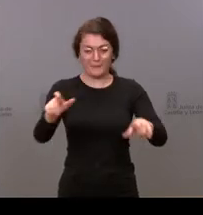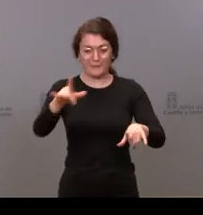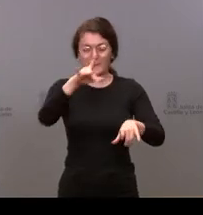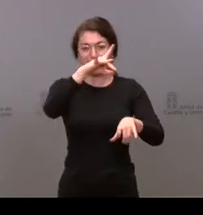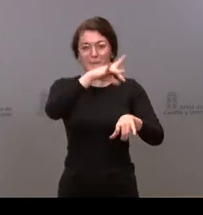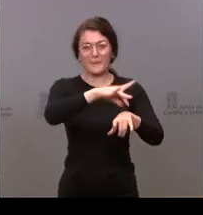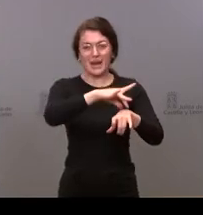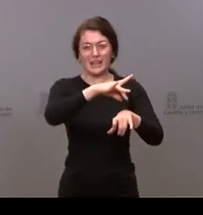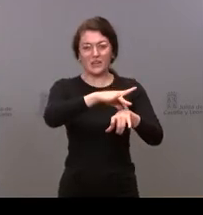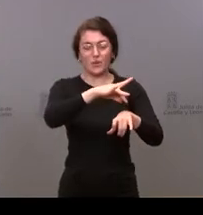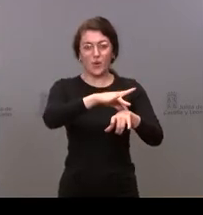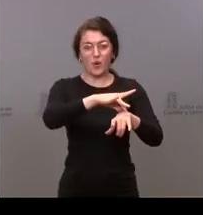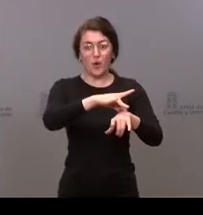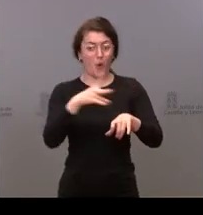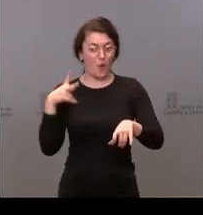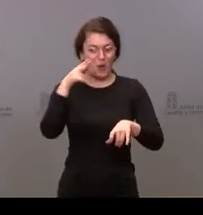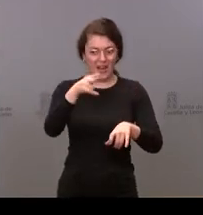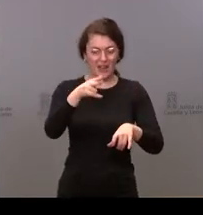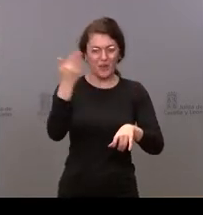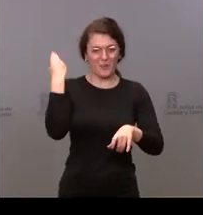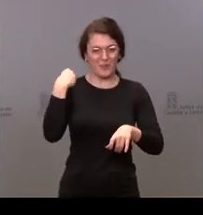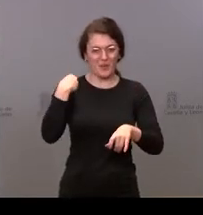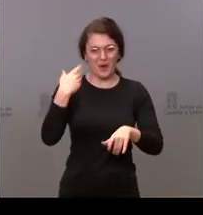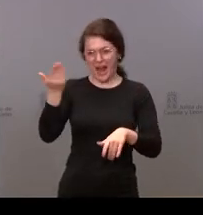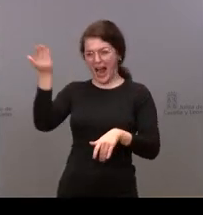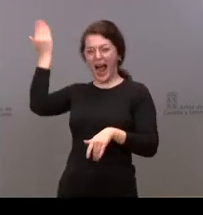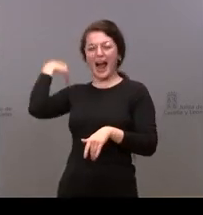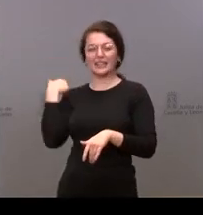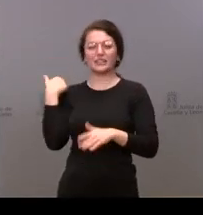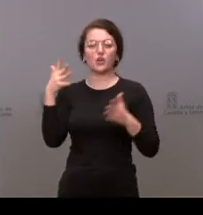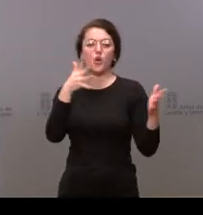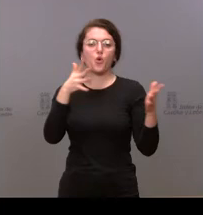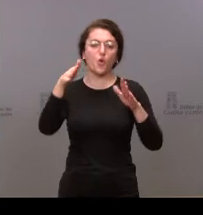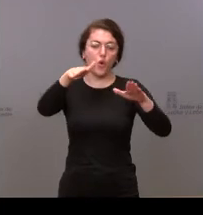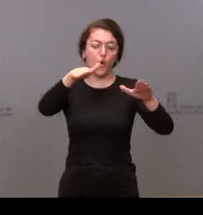participaron en la anterior convocatoria de refuerzo de la atención primaria.